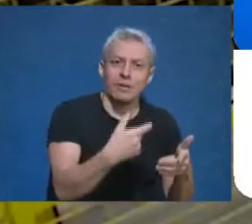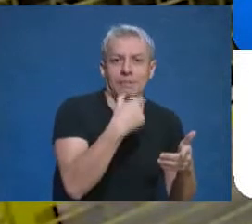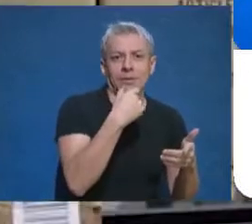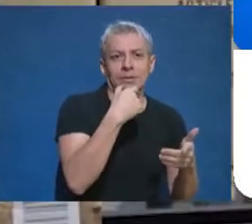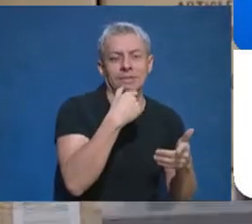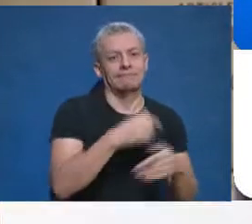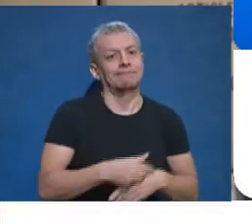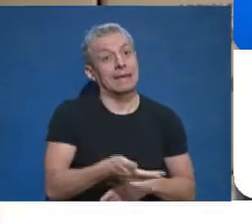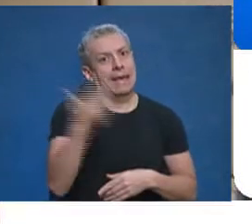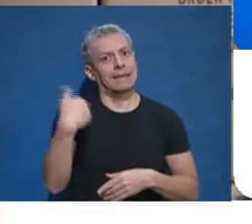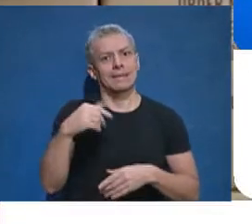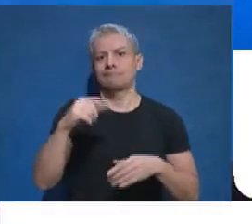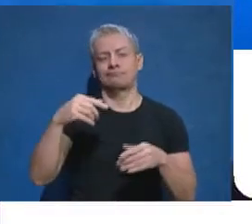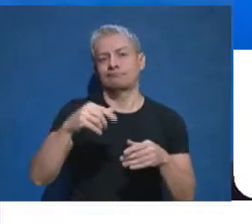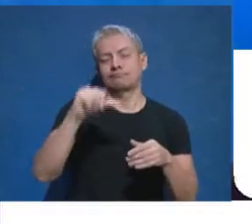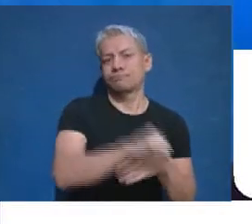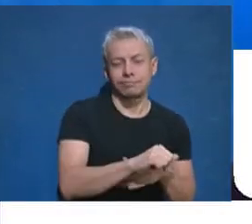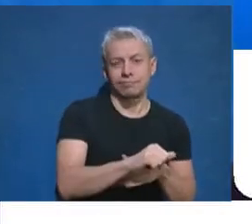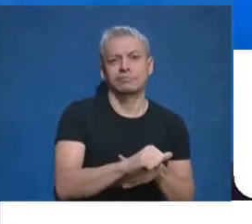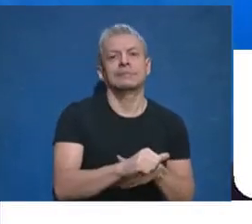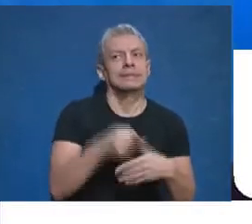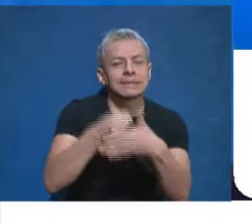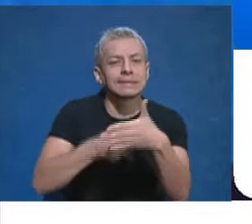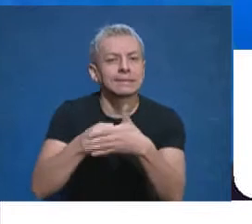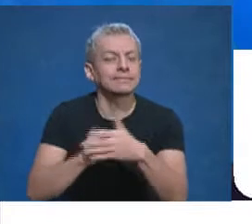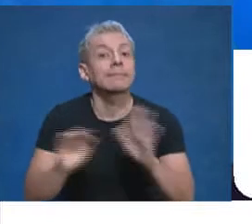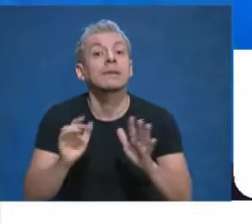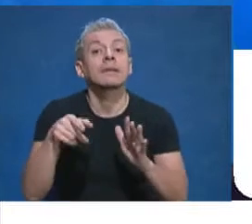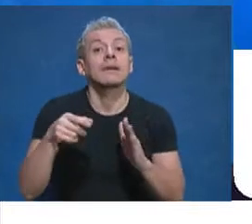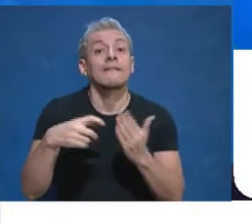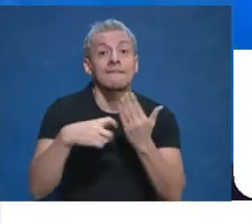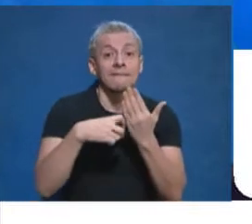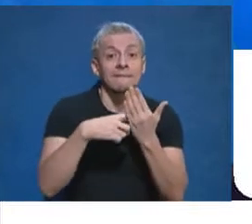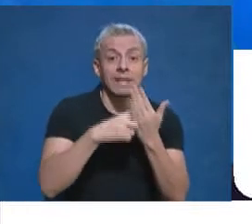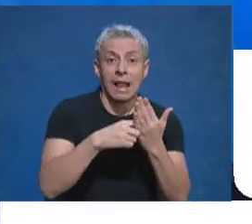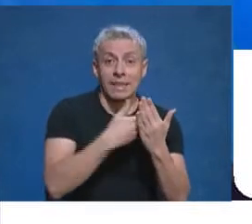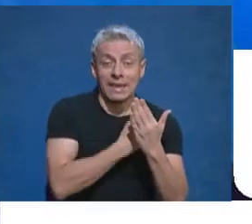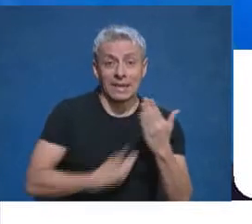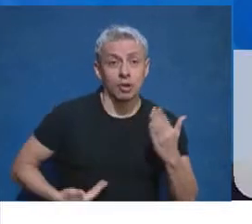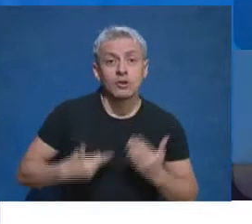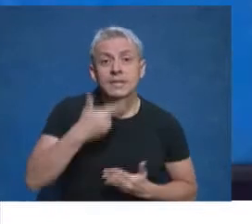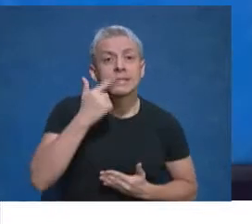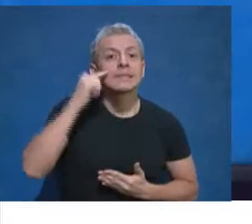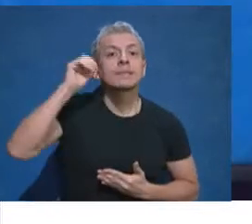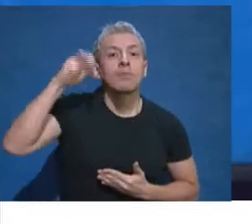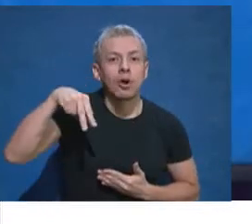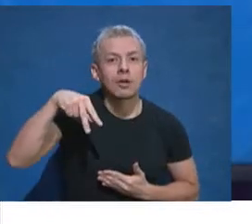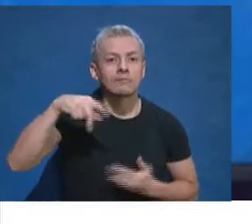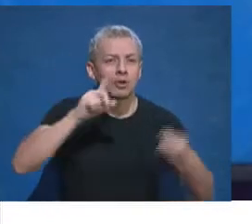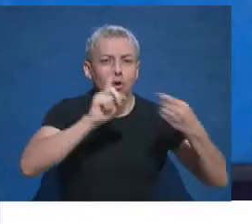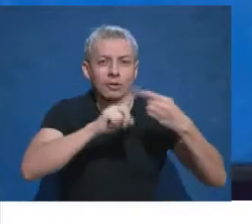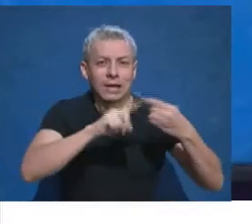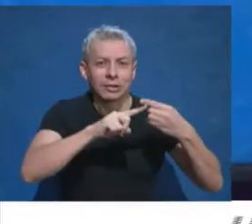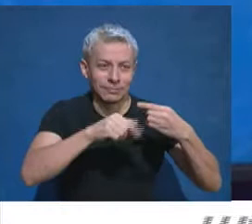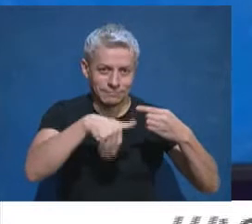aquel perjuicio. Está en línea el fiscal de Estado, Fernando Simón, es uno de los protagonistas de esta historia. Vamos a